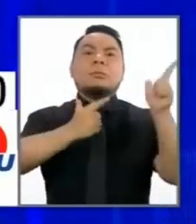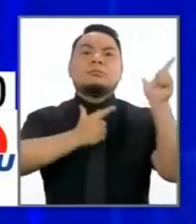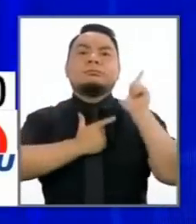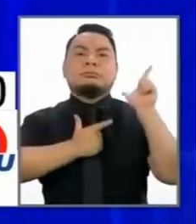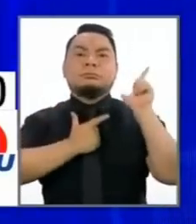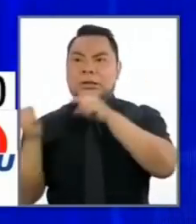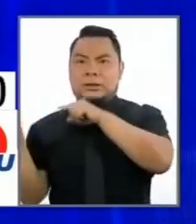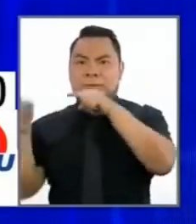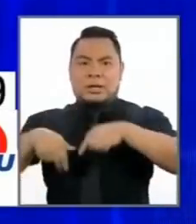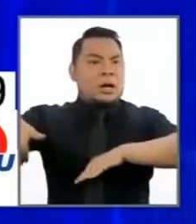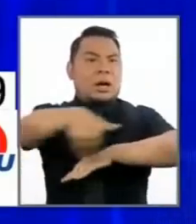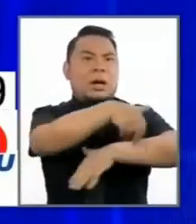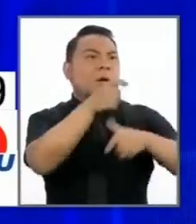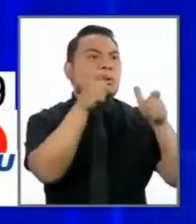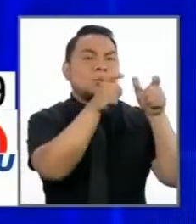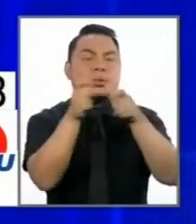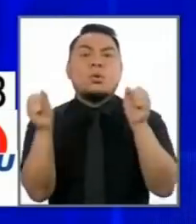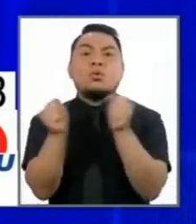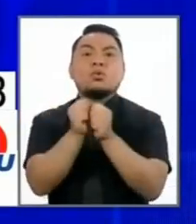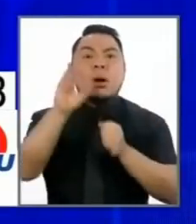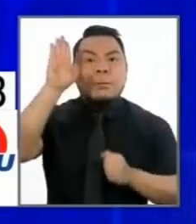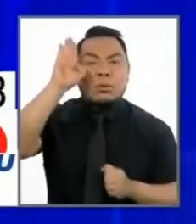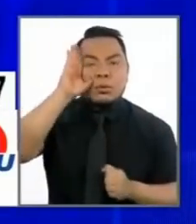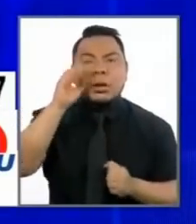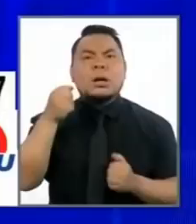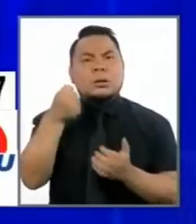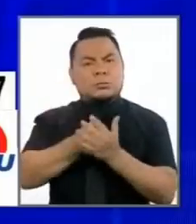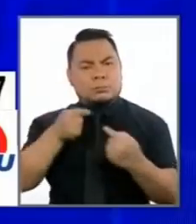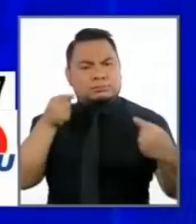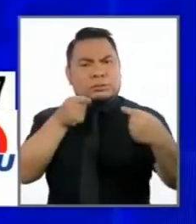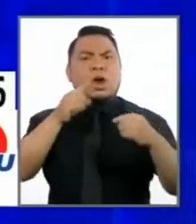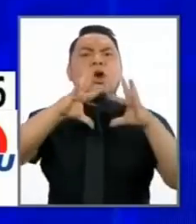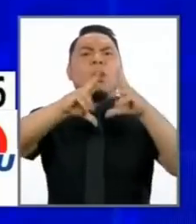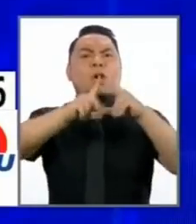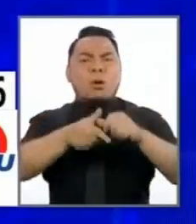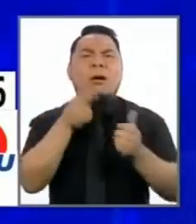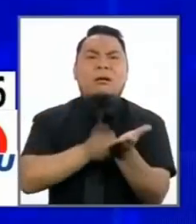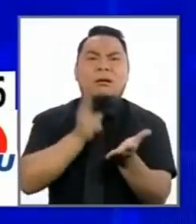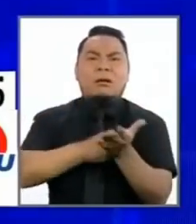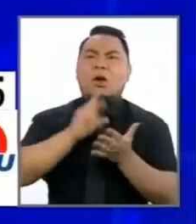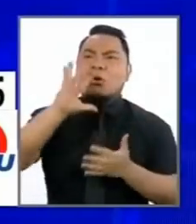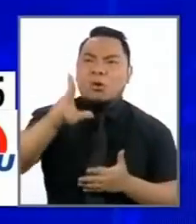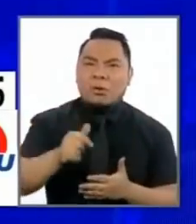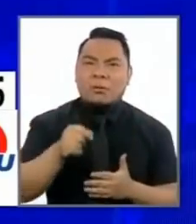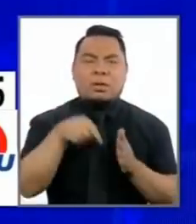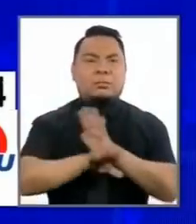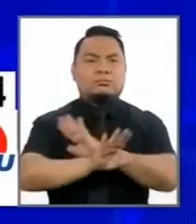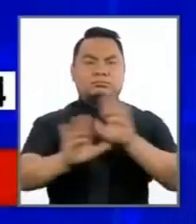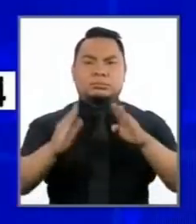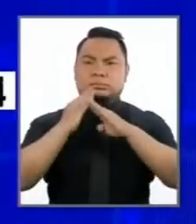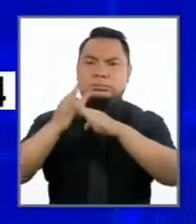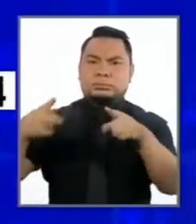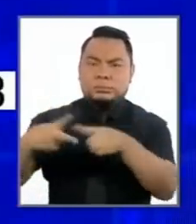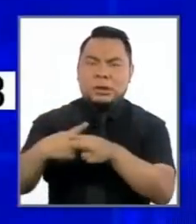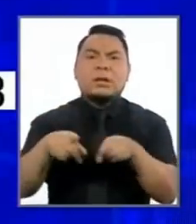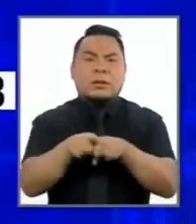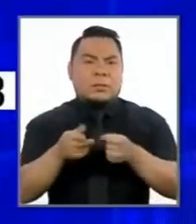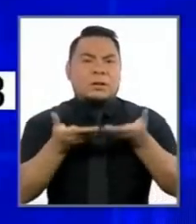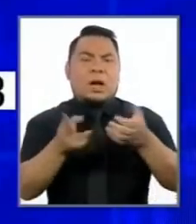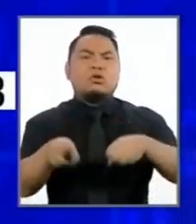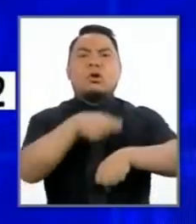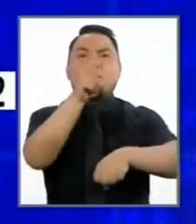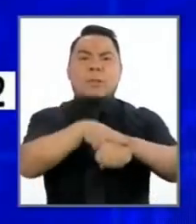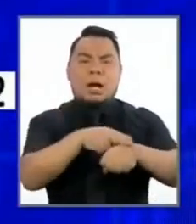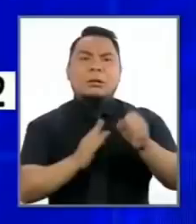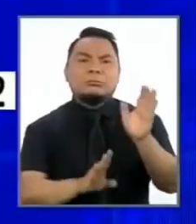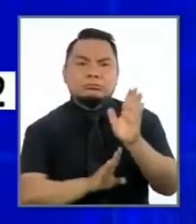calles y carreteras para, junto a nuestra policía, enfrentar a los delincuentes y garantizar también el normal desarrollo